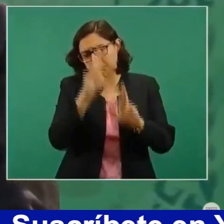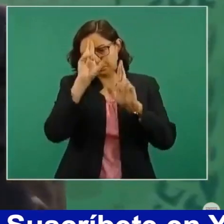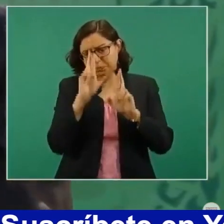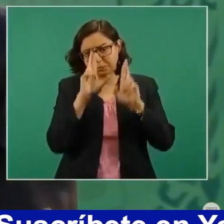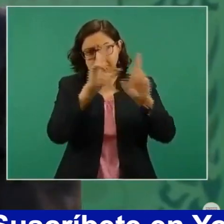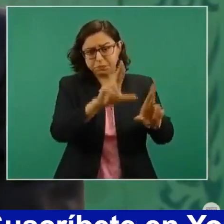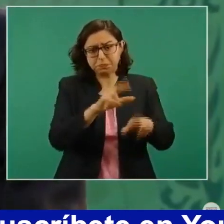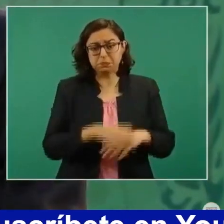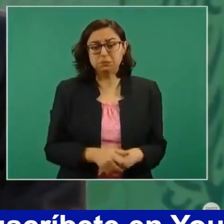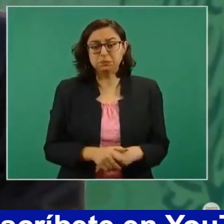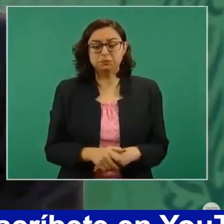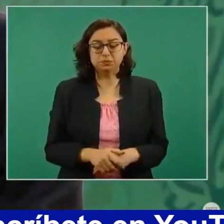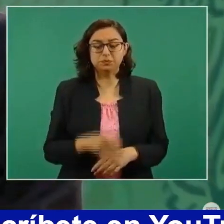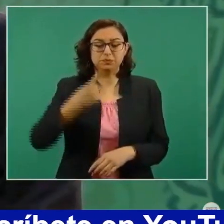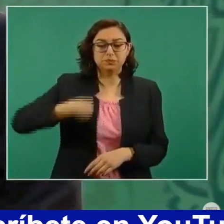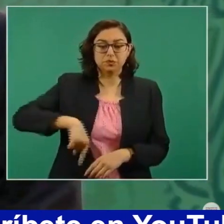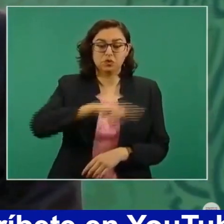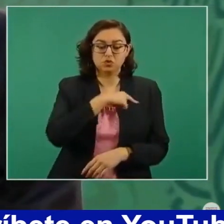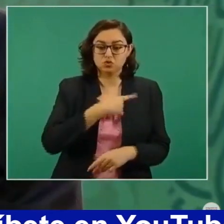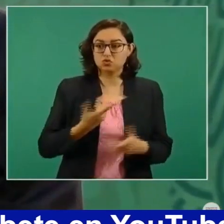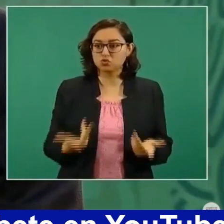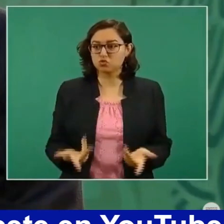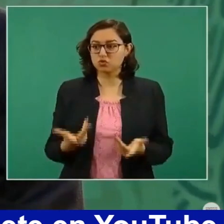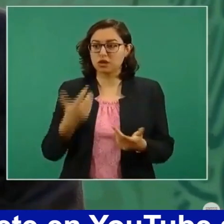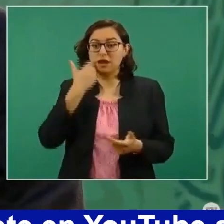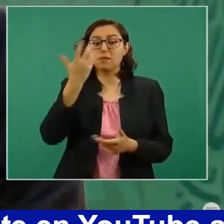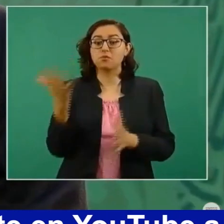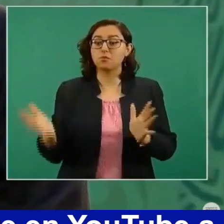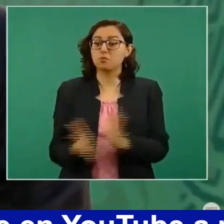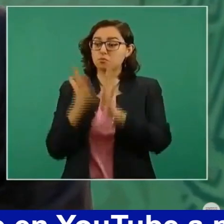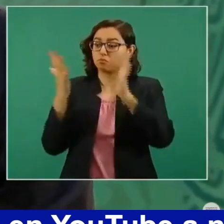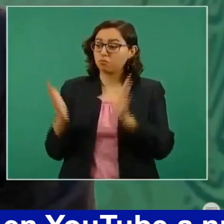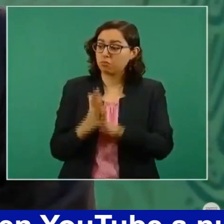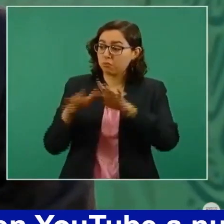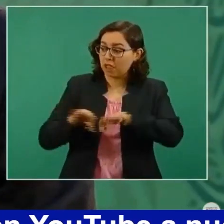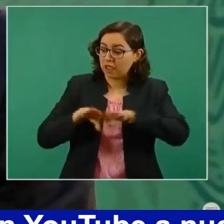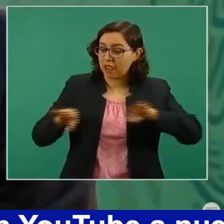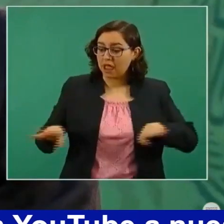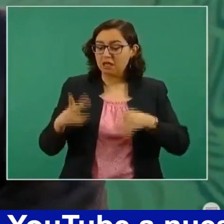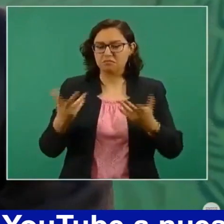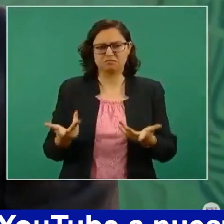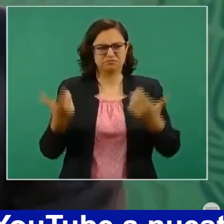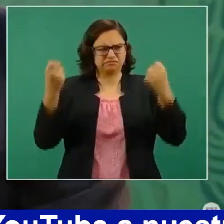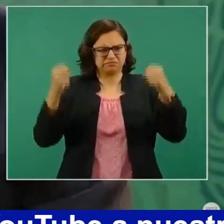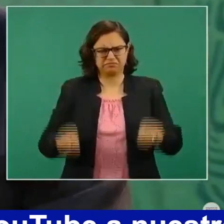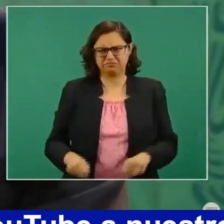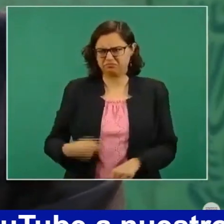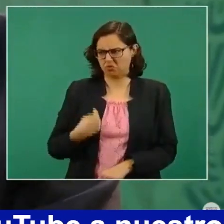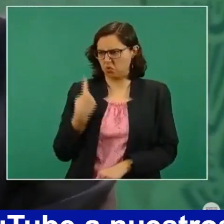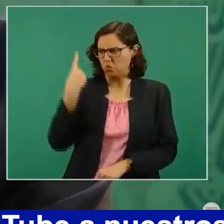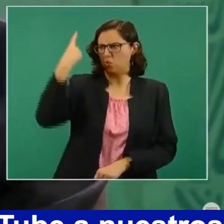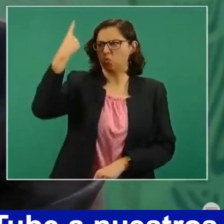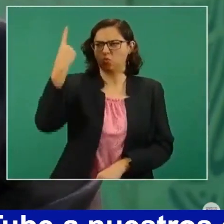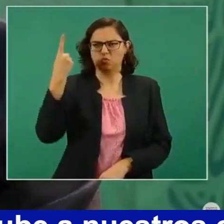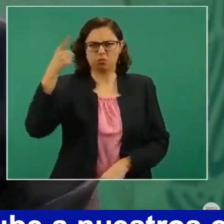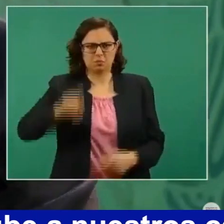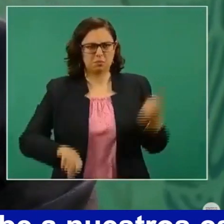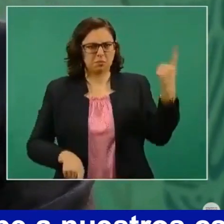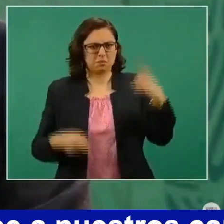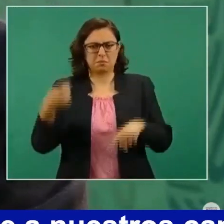Luchamos por una democracia, no aspiramos a una dictadura, queremos una auténtica